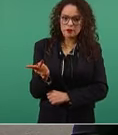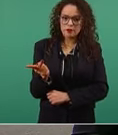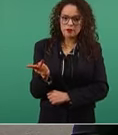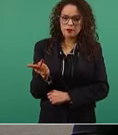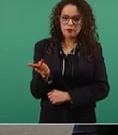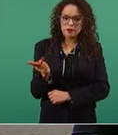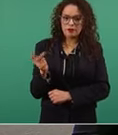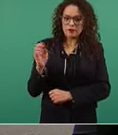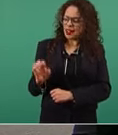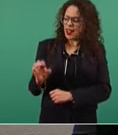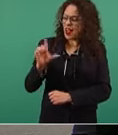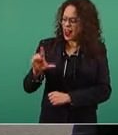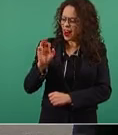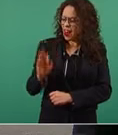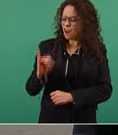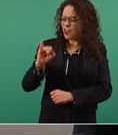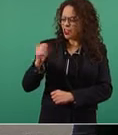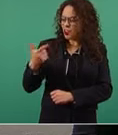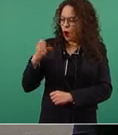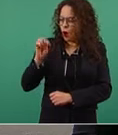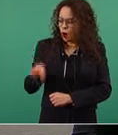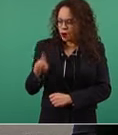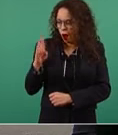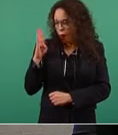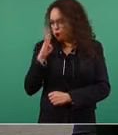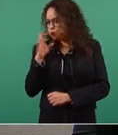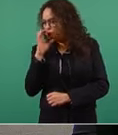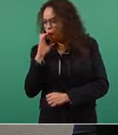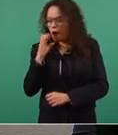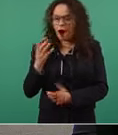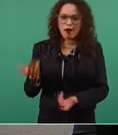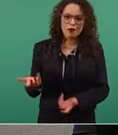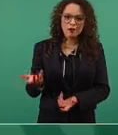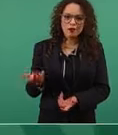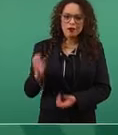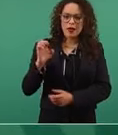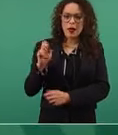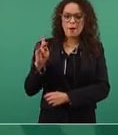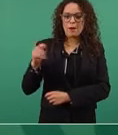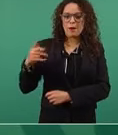Fisgón, lo apigmenio,